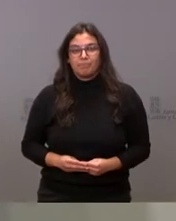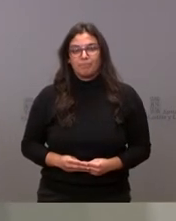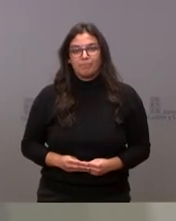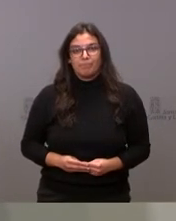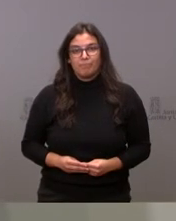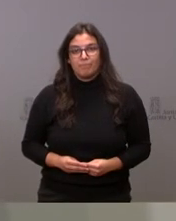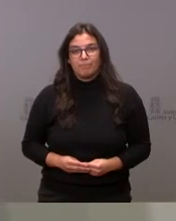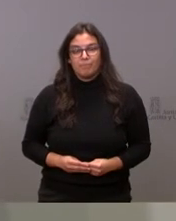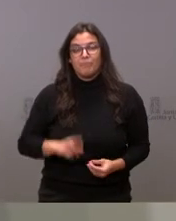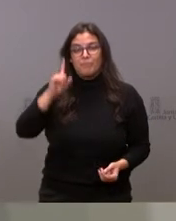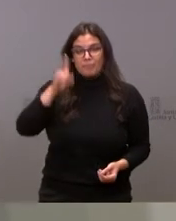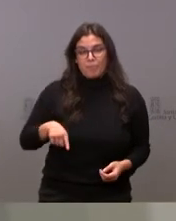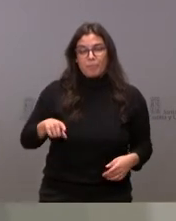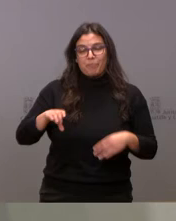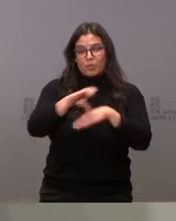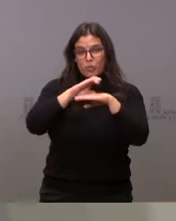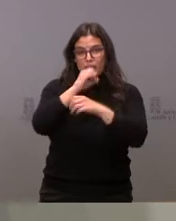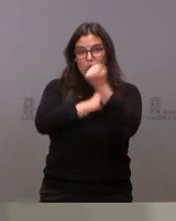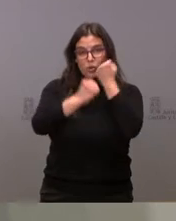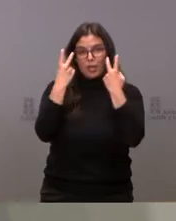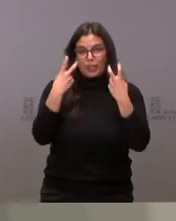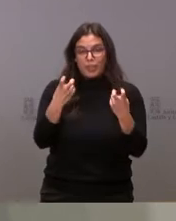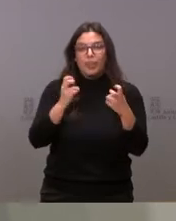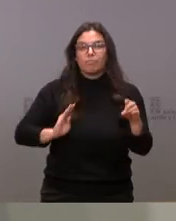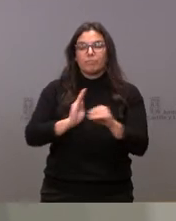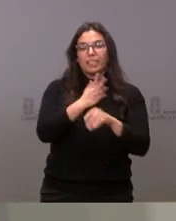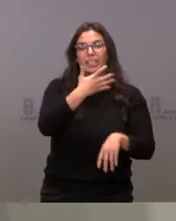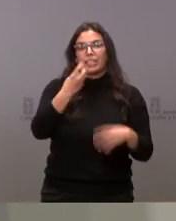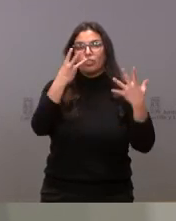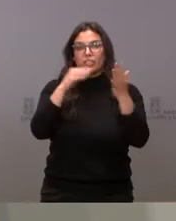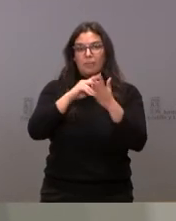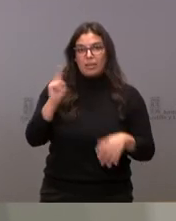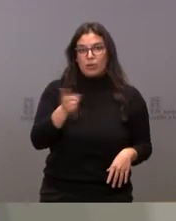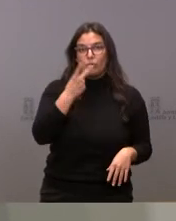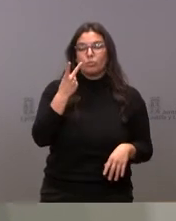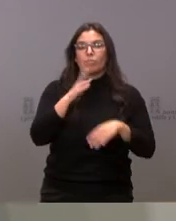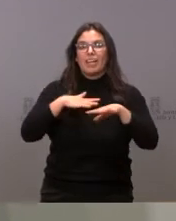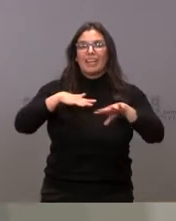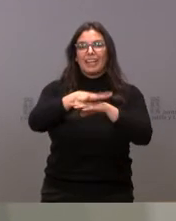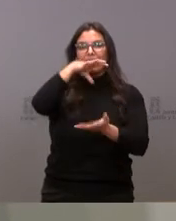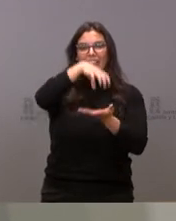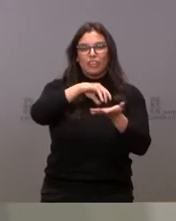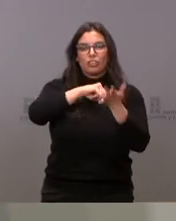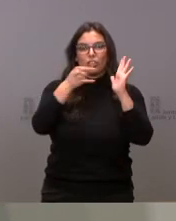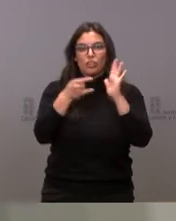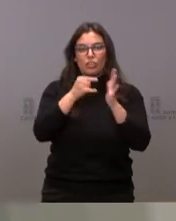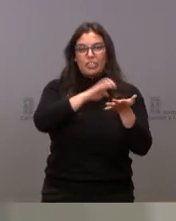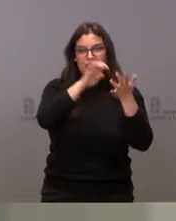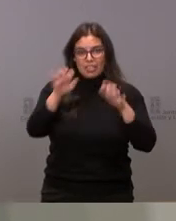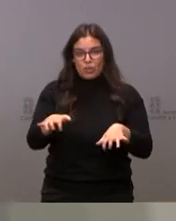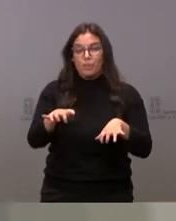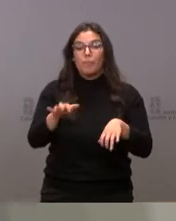También la Consejería de Economía y Hacienda destina 580.000 euros a la red de centros tecnológicos de Castilla y León